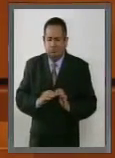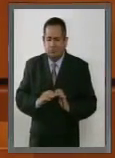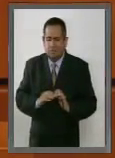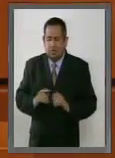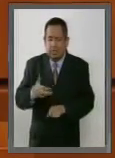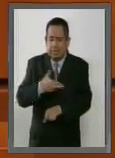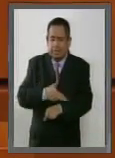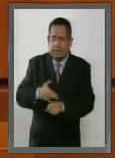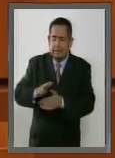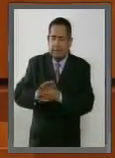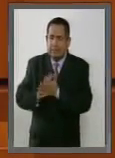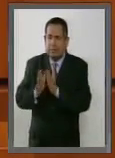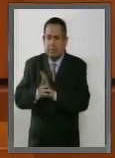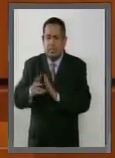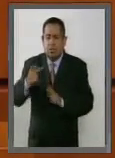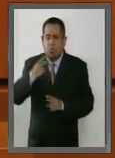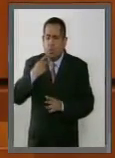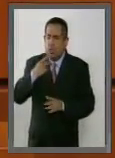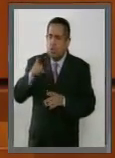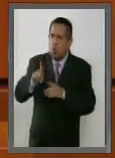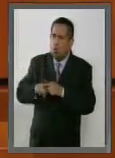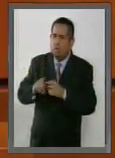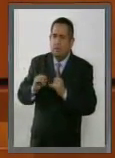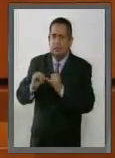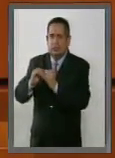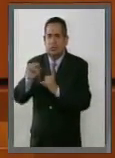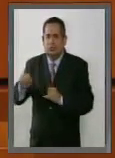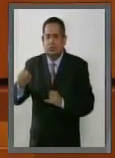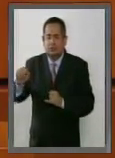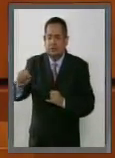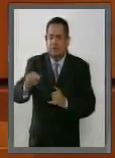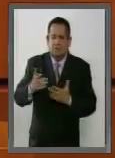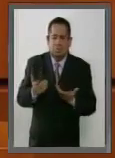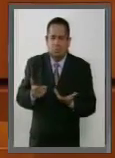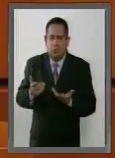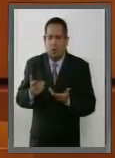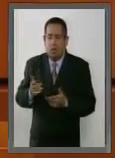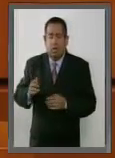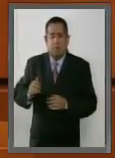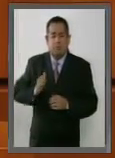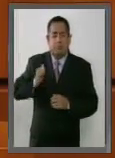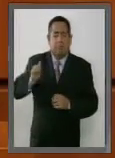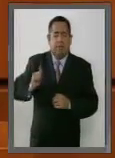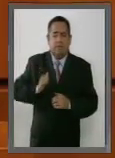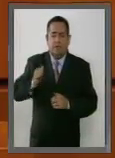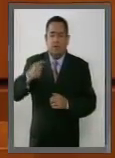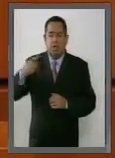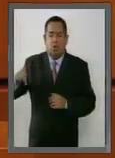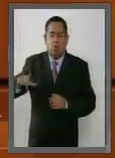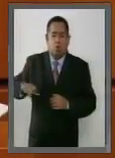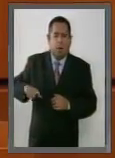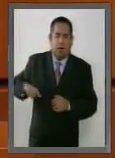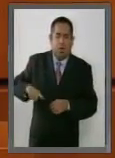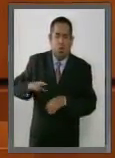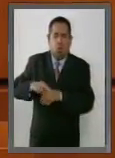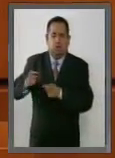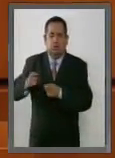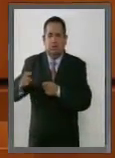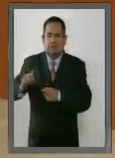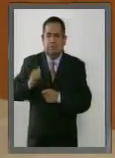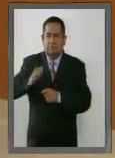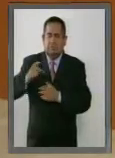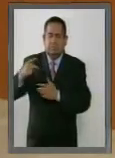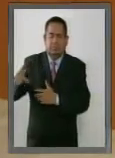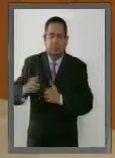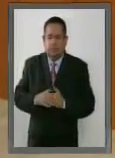el arreglo político e institucional que sólo ha beneficiado a los gobernantes en turno.